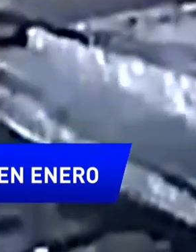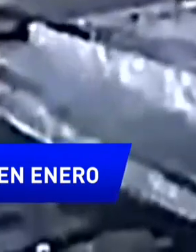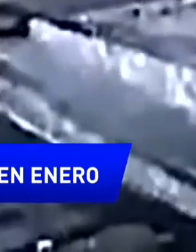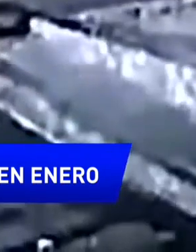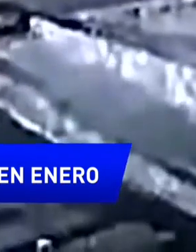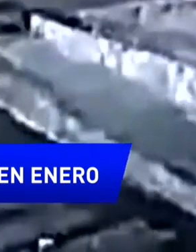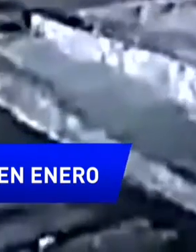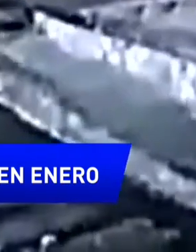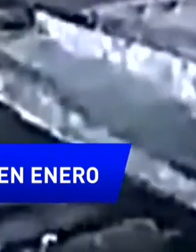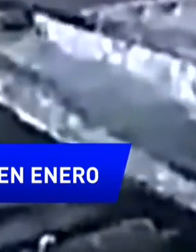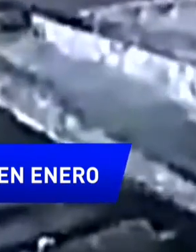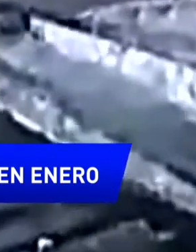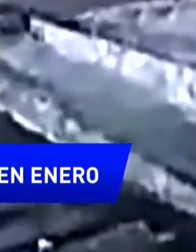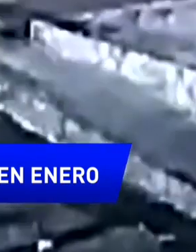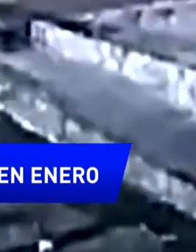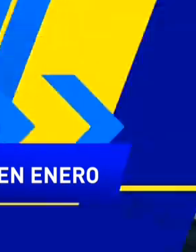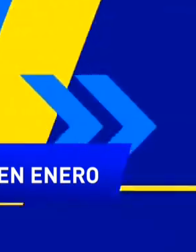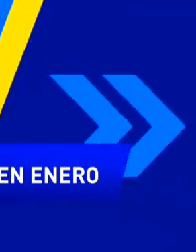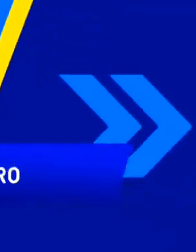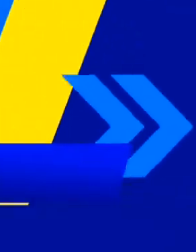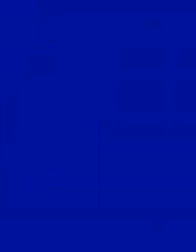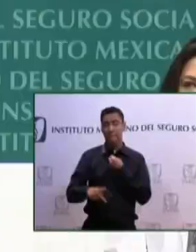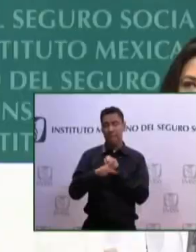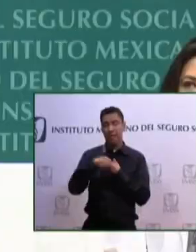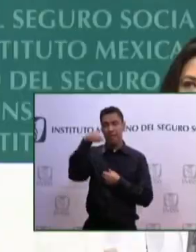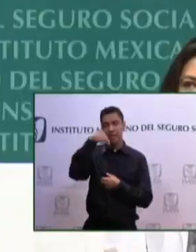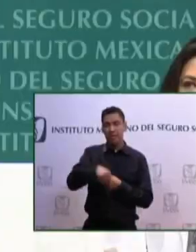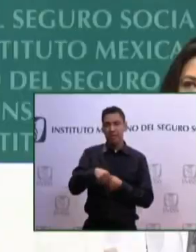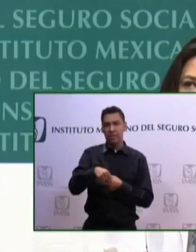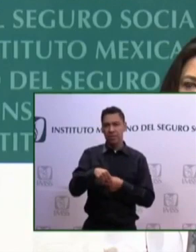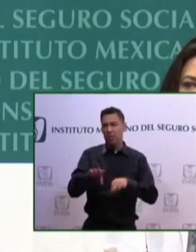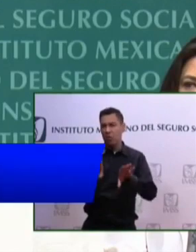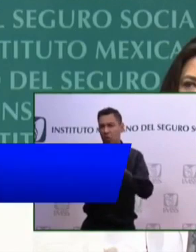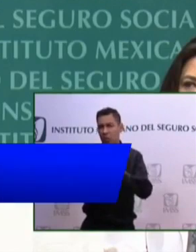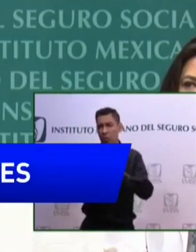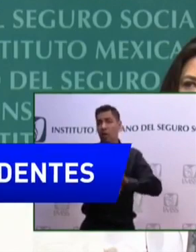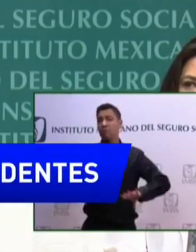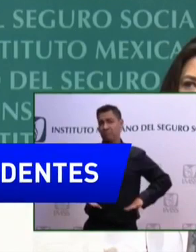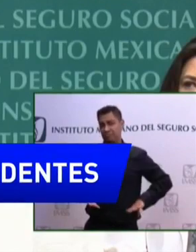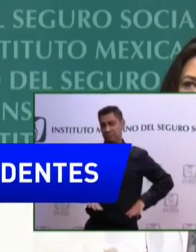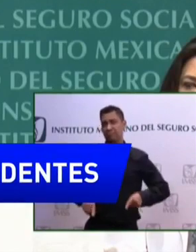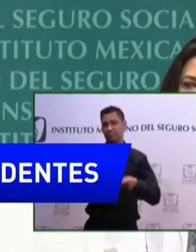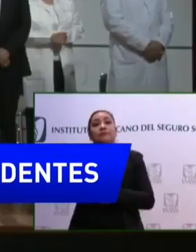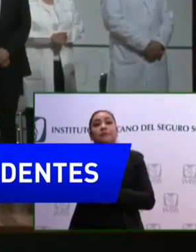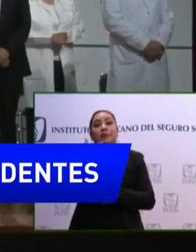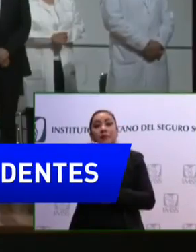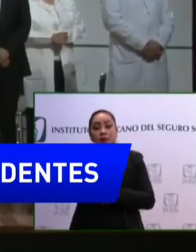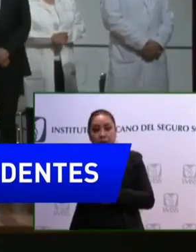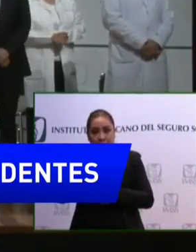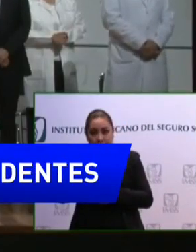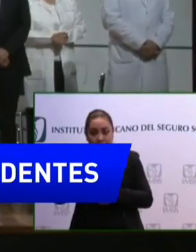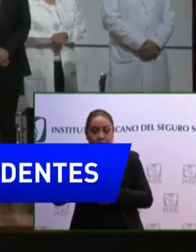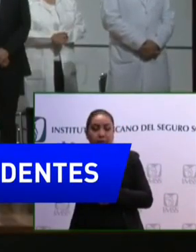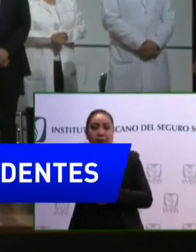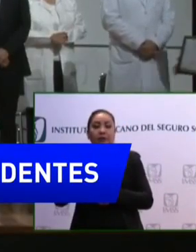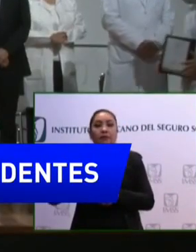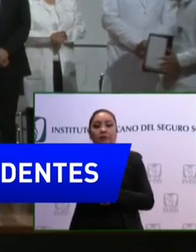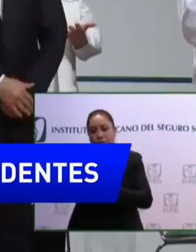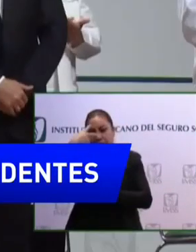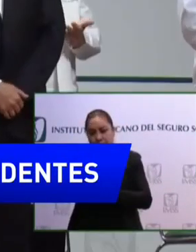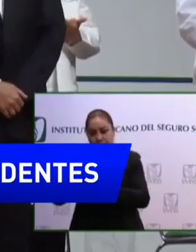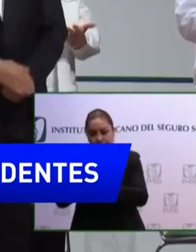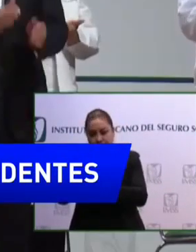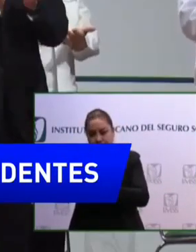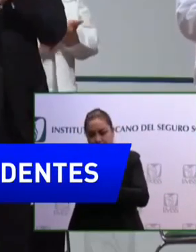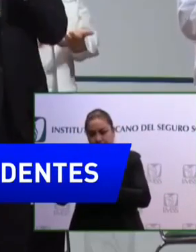Veracruz, Guanajuato y la Ciudad de México. El IMSS abrió 10.236 plazas para nuevos residentes, la mayor cifra